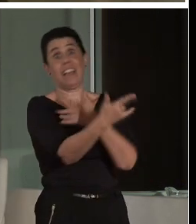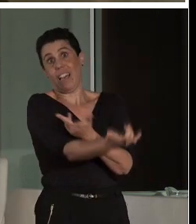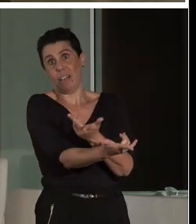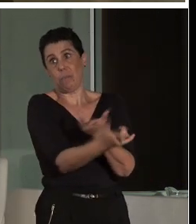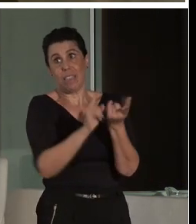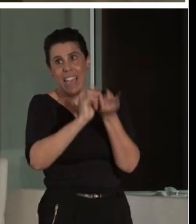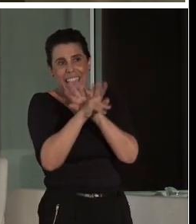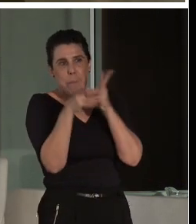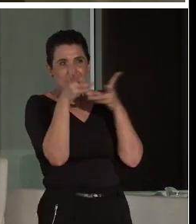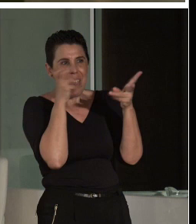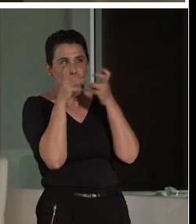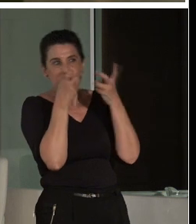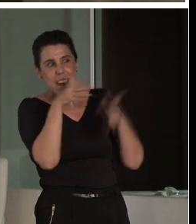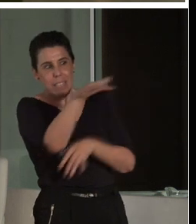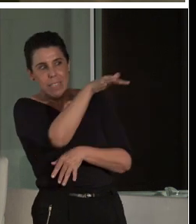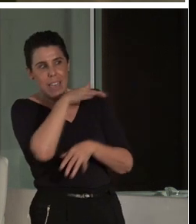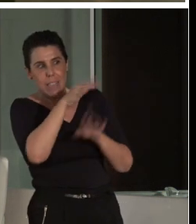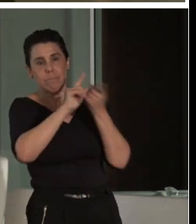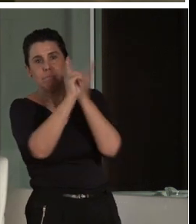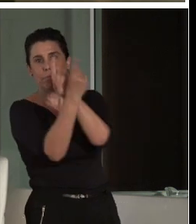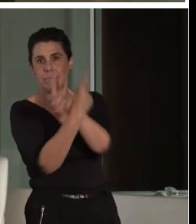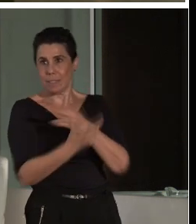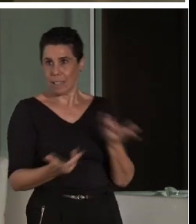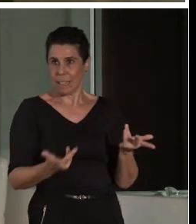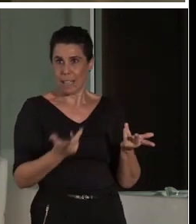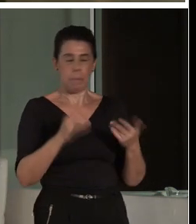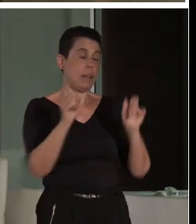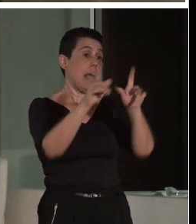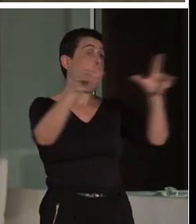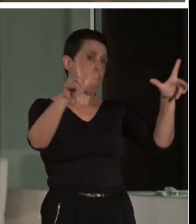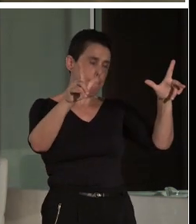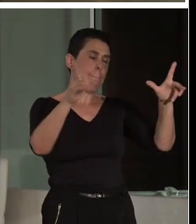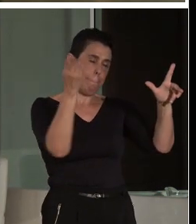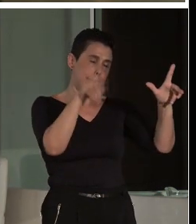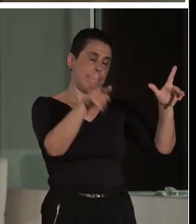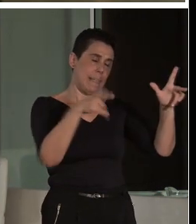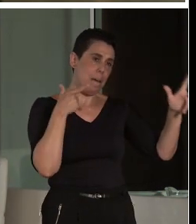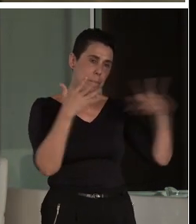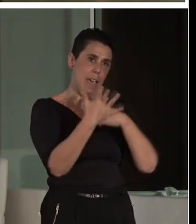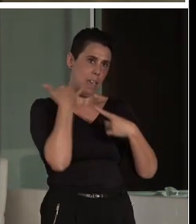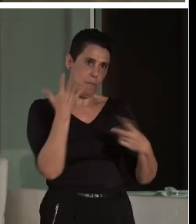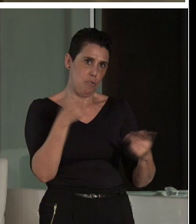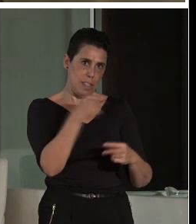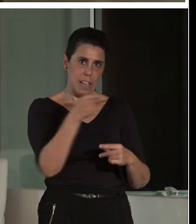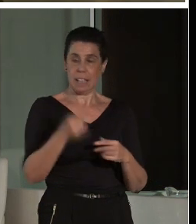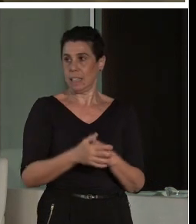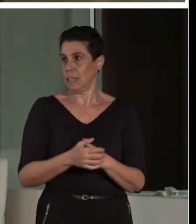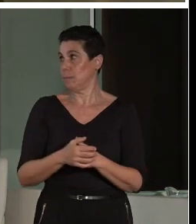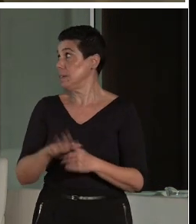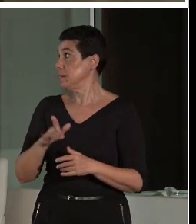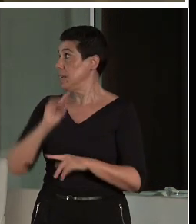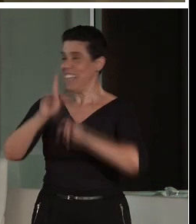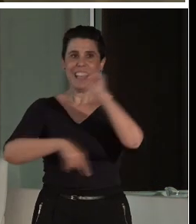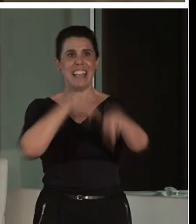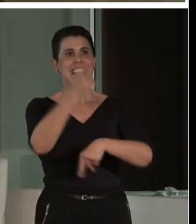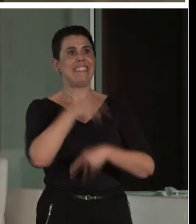percepción del espacio, aparte de la pantalla. Pero yo os he traído dos ejemplos y con esto termino. Fijaos qué limpieza,